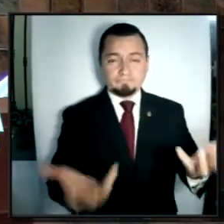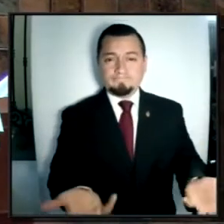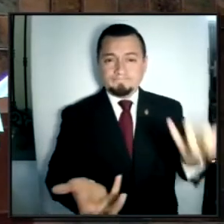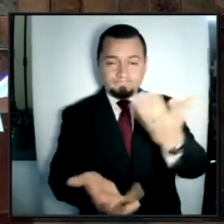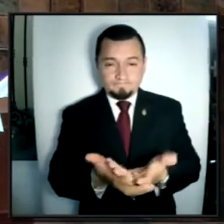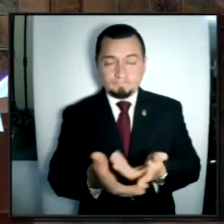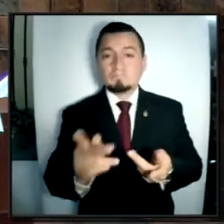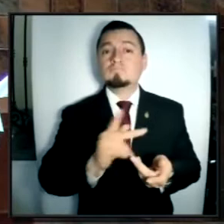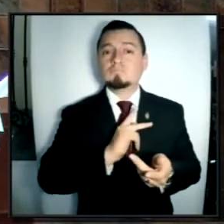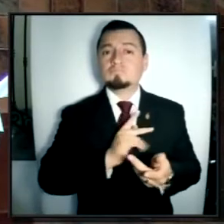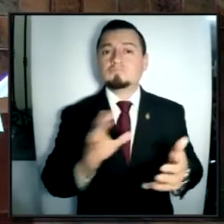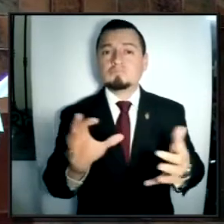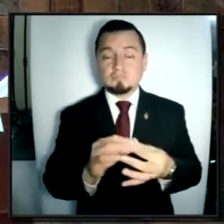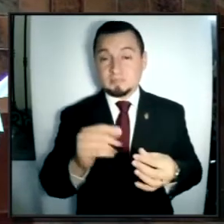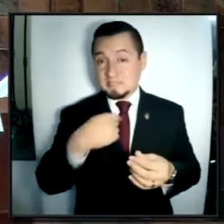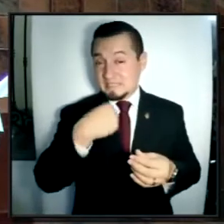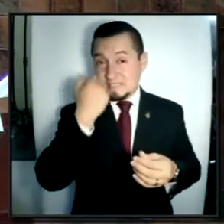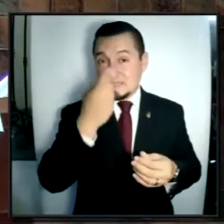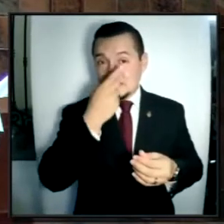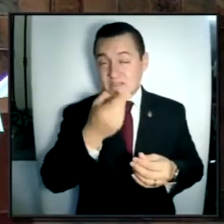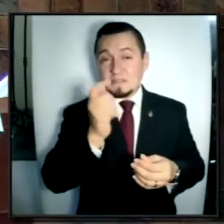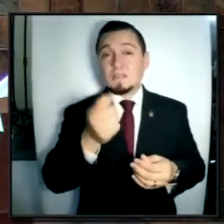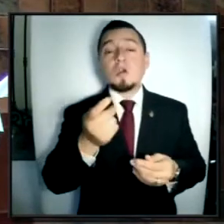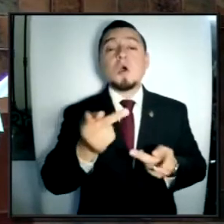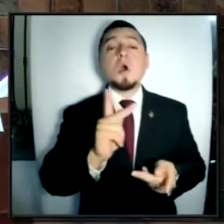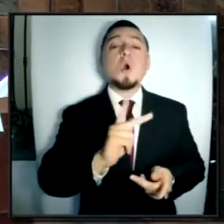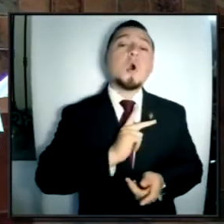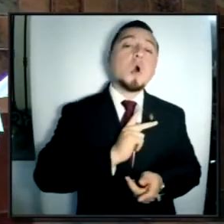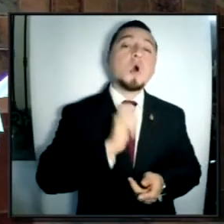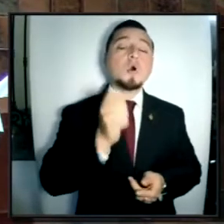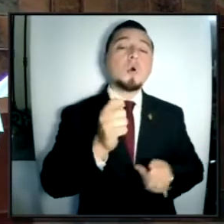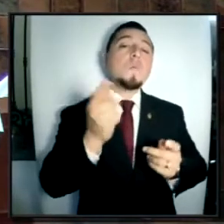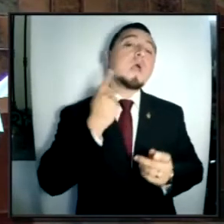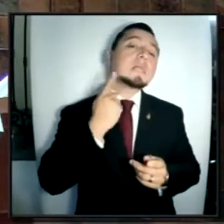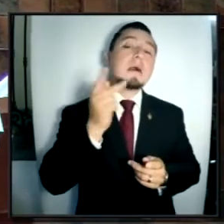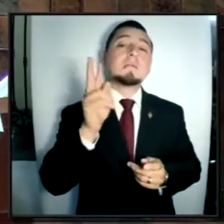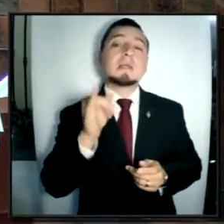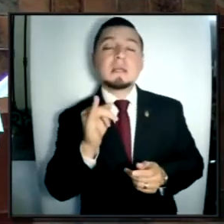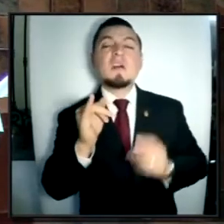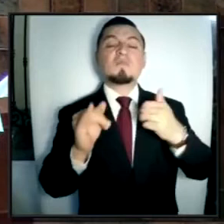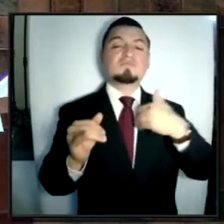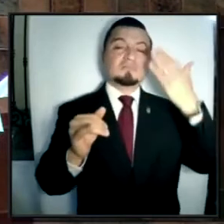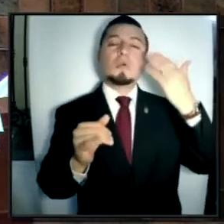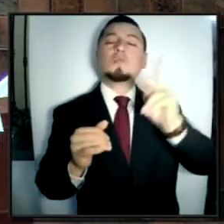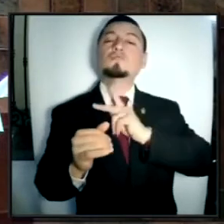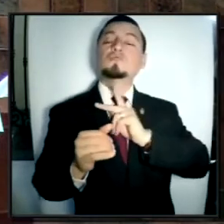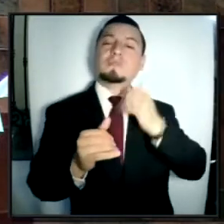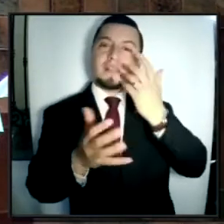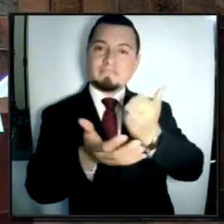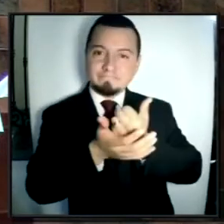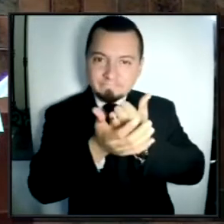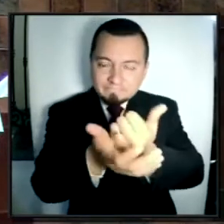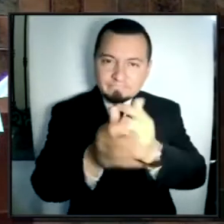social. Que quede claro, no hablo aquí en nombre de ninguna fuerza política, sino de la sociedad. Nos gustaría que usando